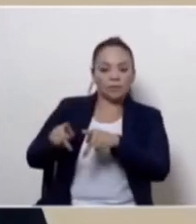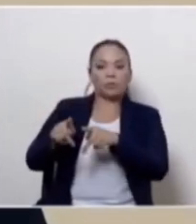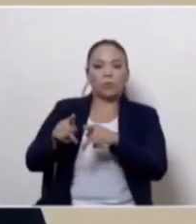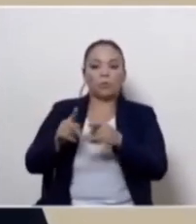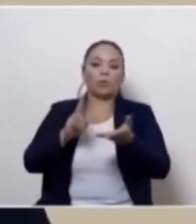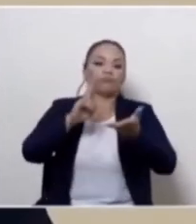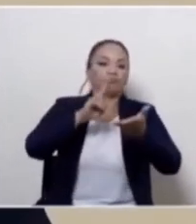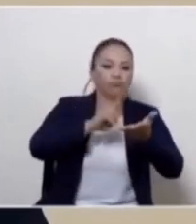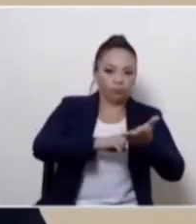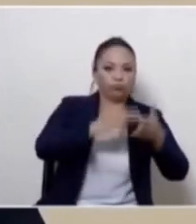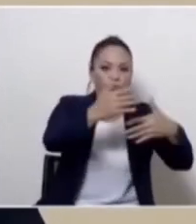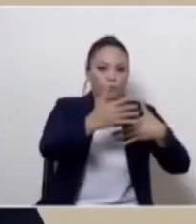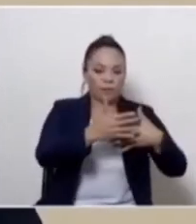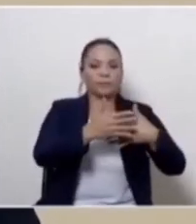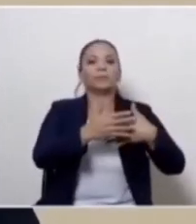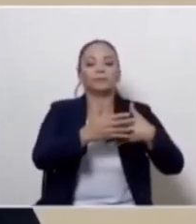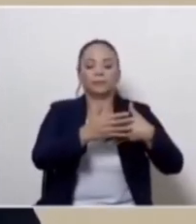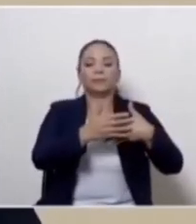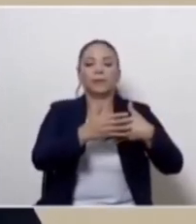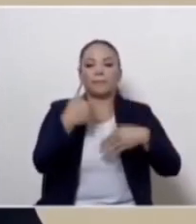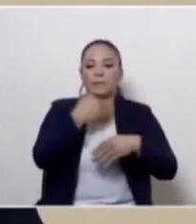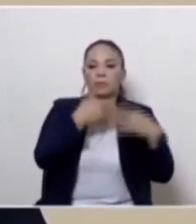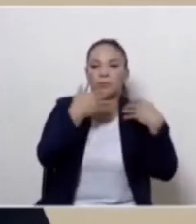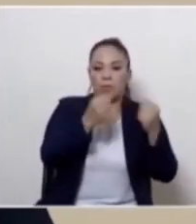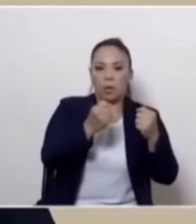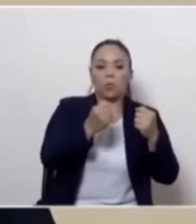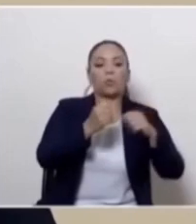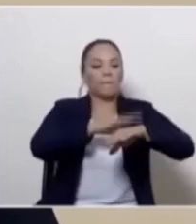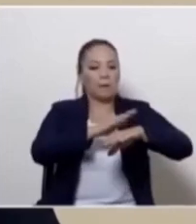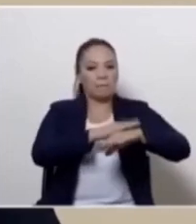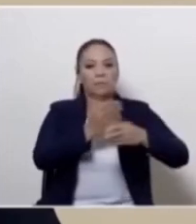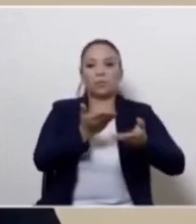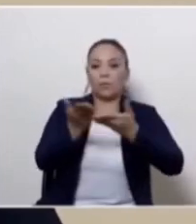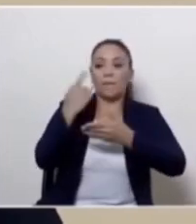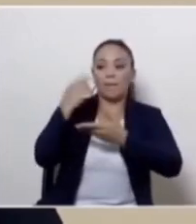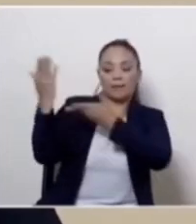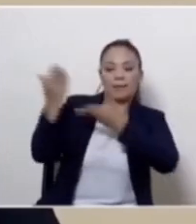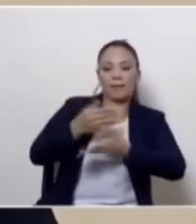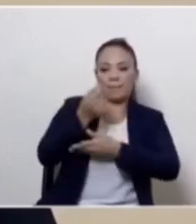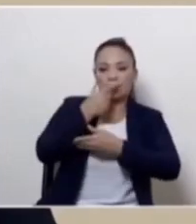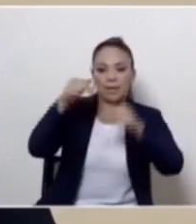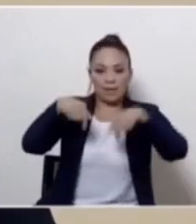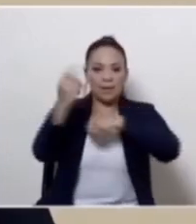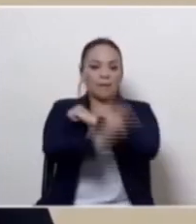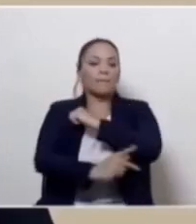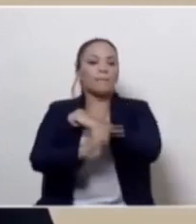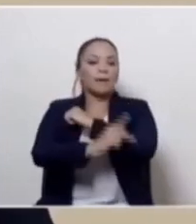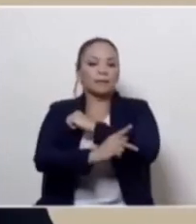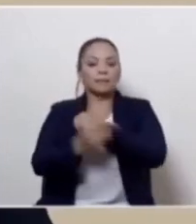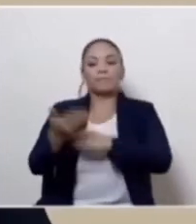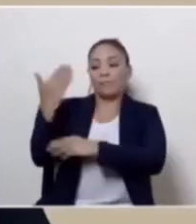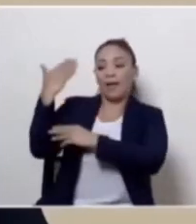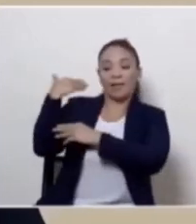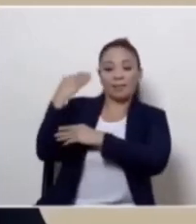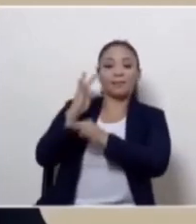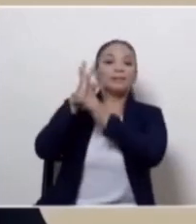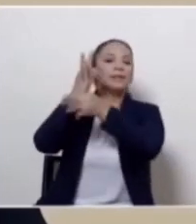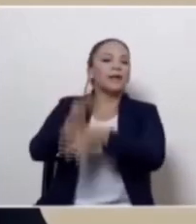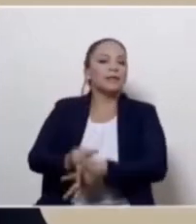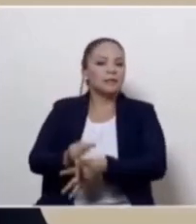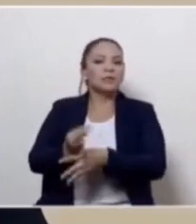consigue el permiso para traer o producir esa medicina en el país, la tradición ha sido